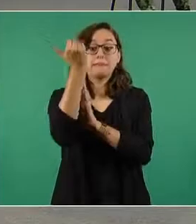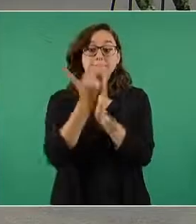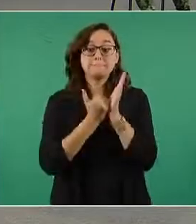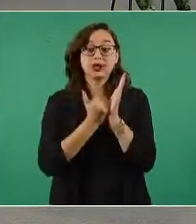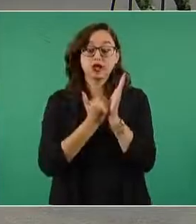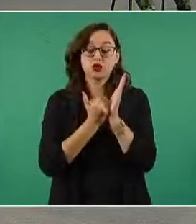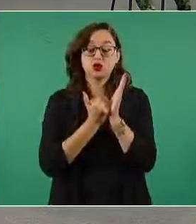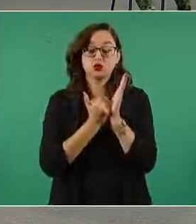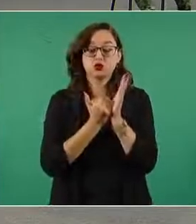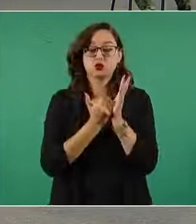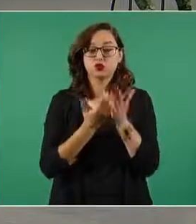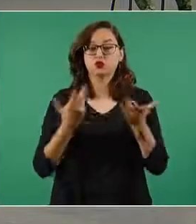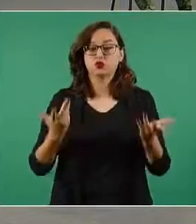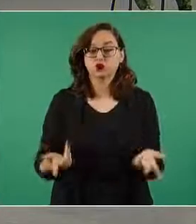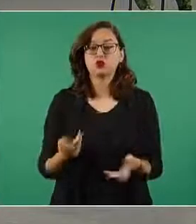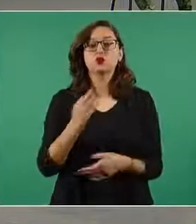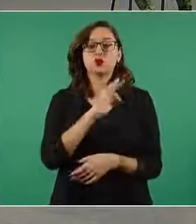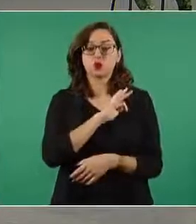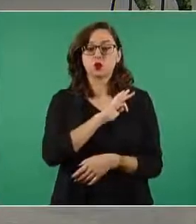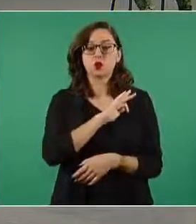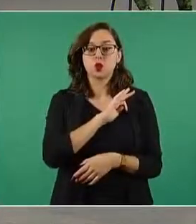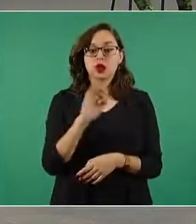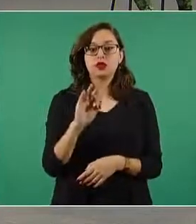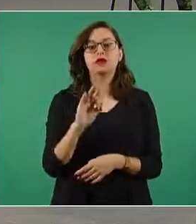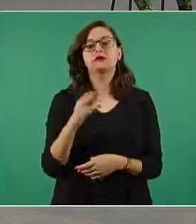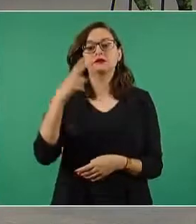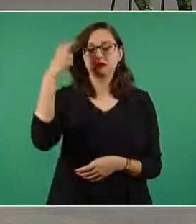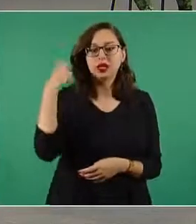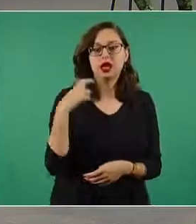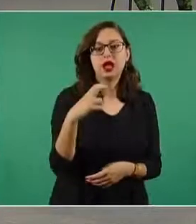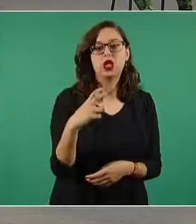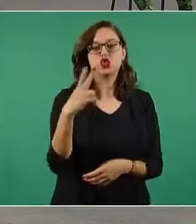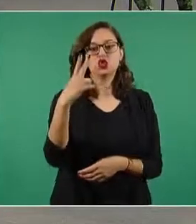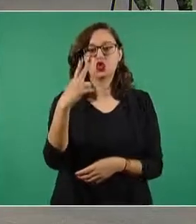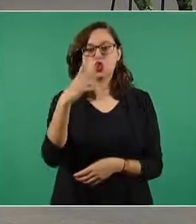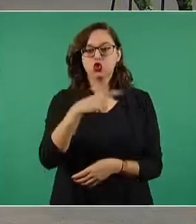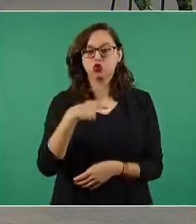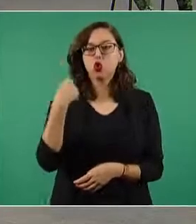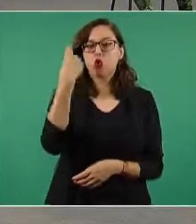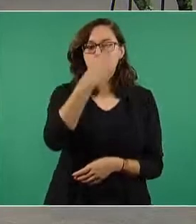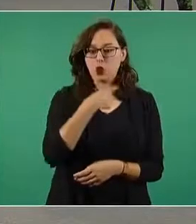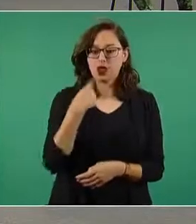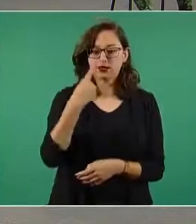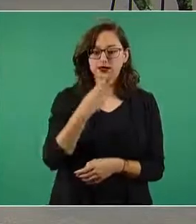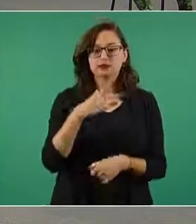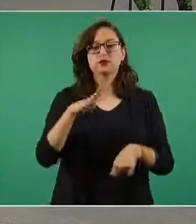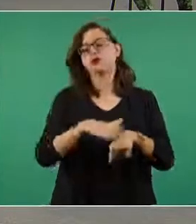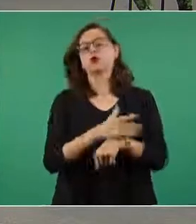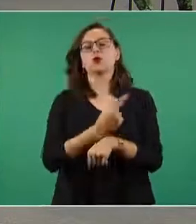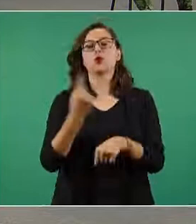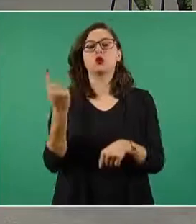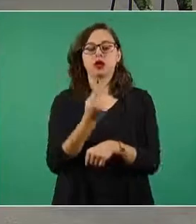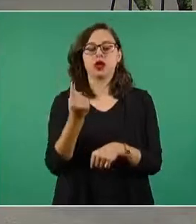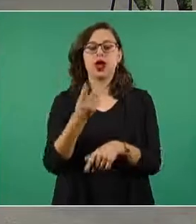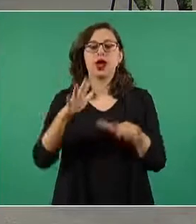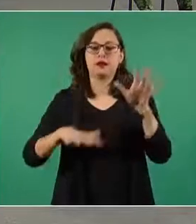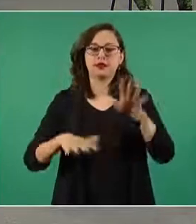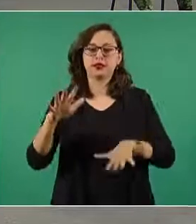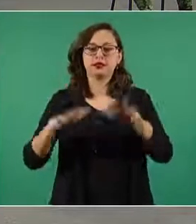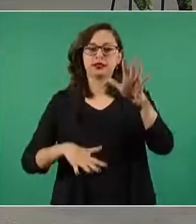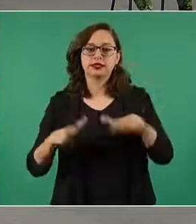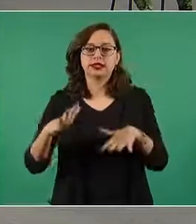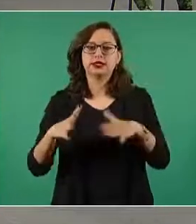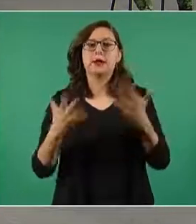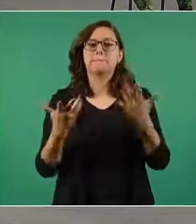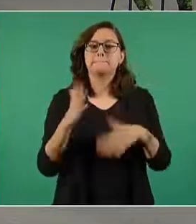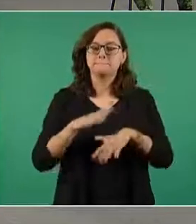los aeropuertos requerirán como mínimo dos horas ¿y por qué dos horas? porque si tenemos dos aeropuertos entonces las operaciones aéreas serán